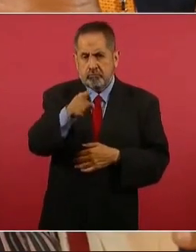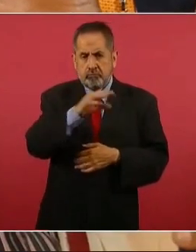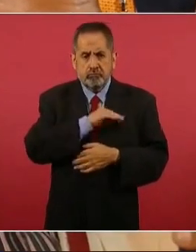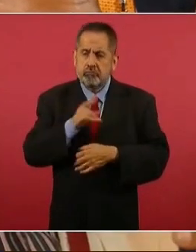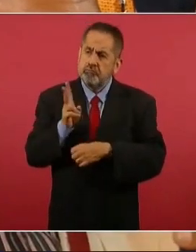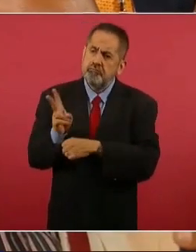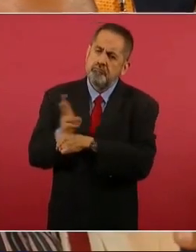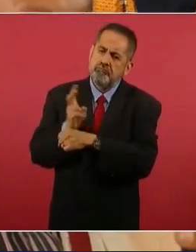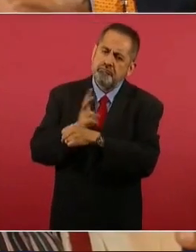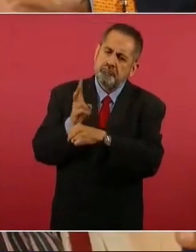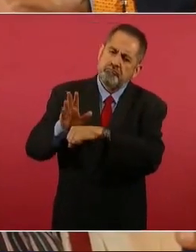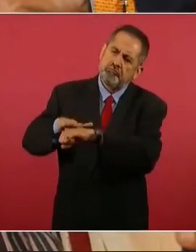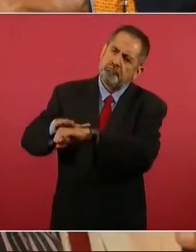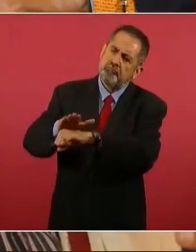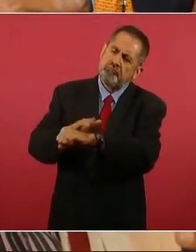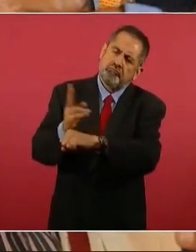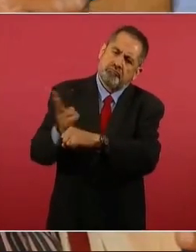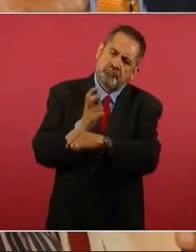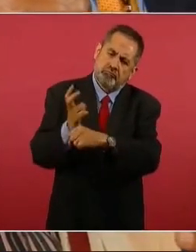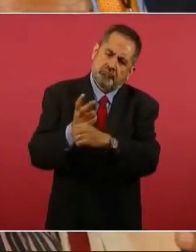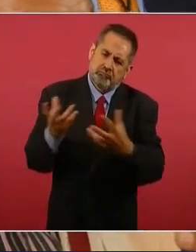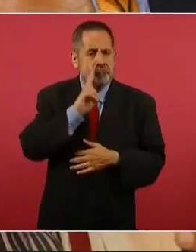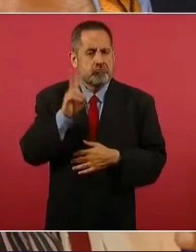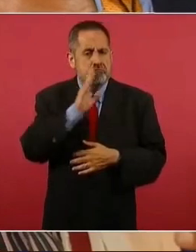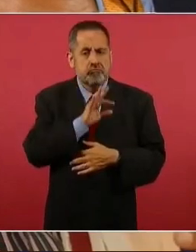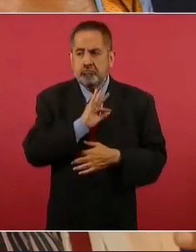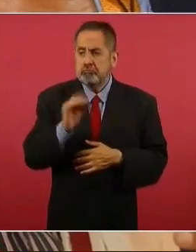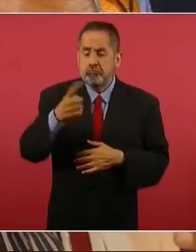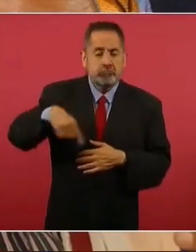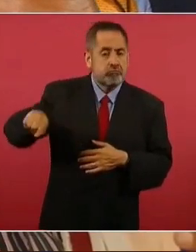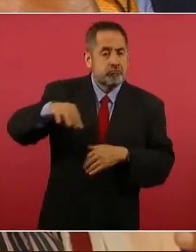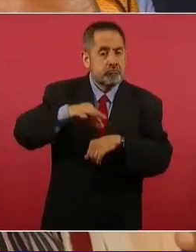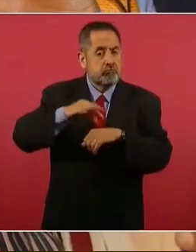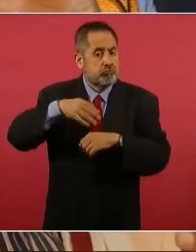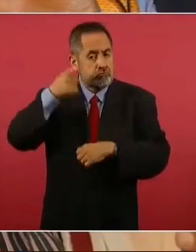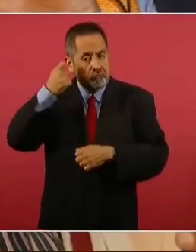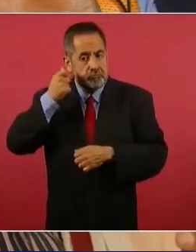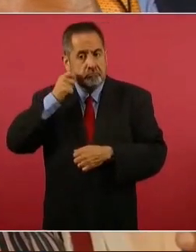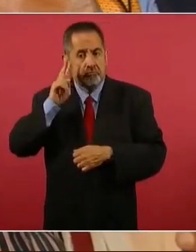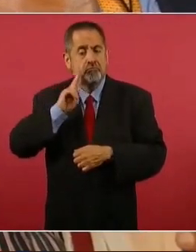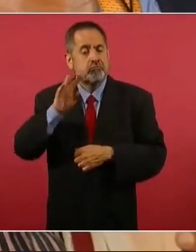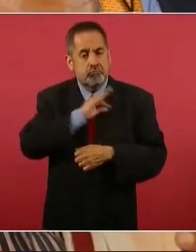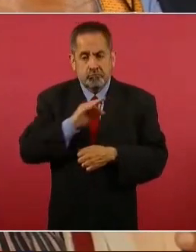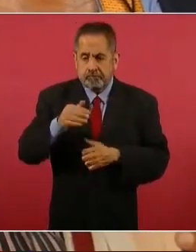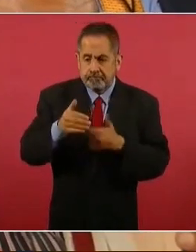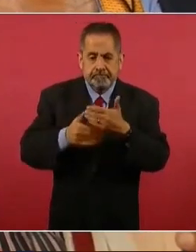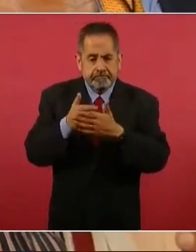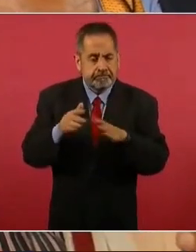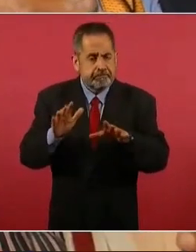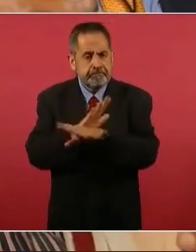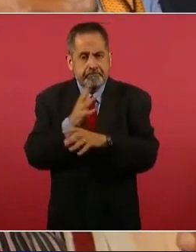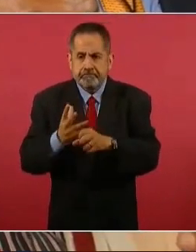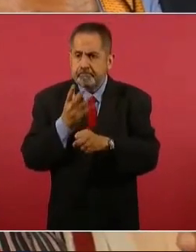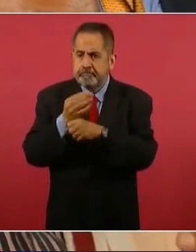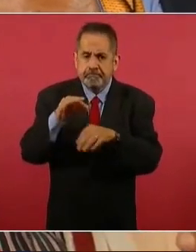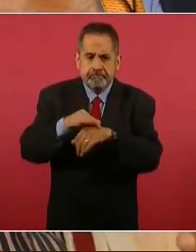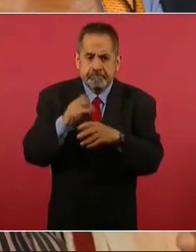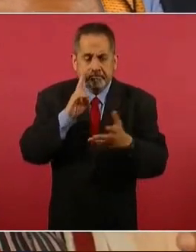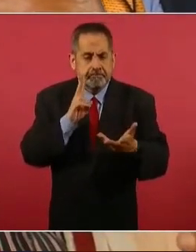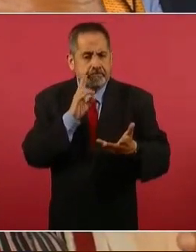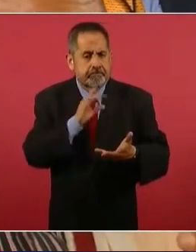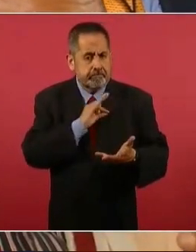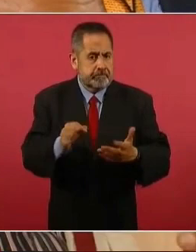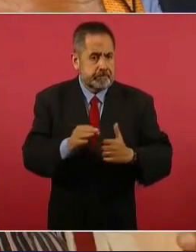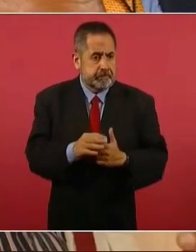convocatoria para que los médicos jubilados pudieran enviar esta necesidad de médicos también? O sea, ¿se podría